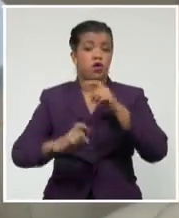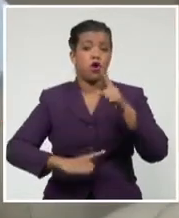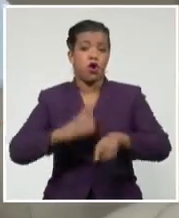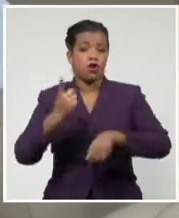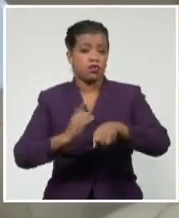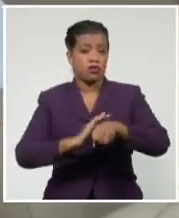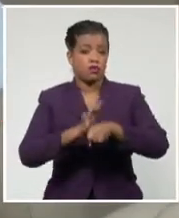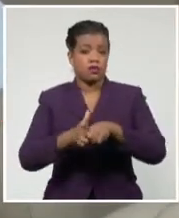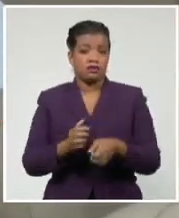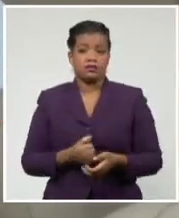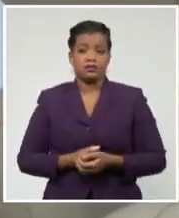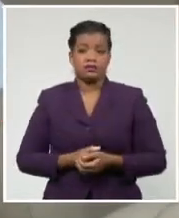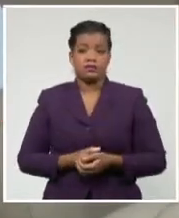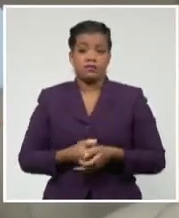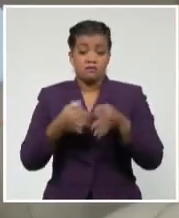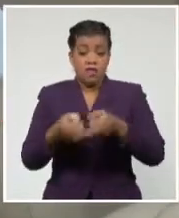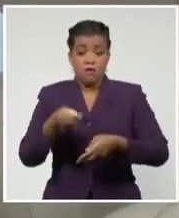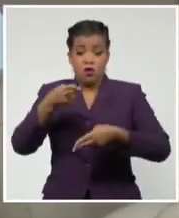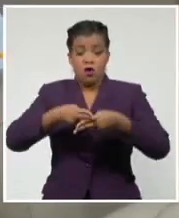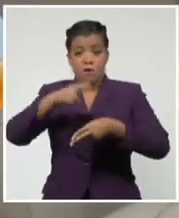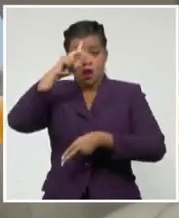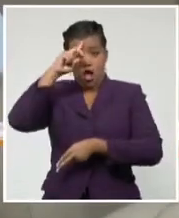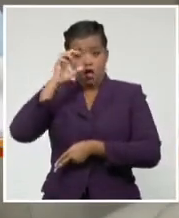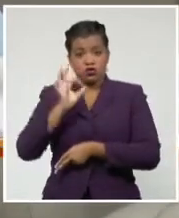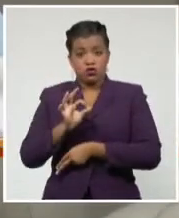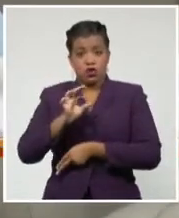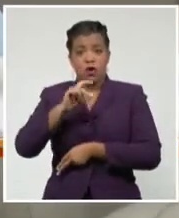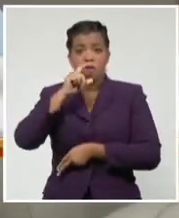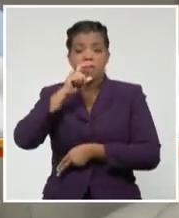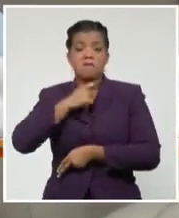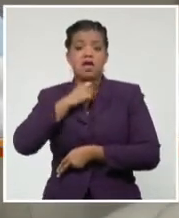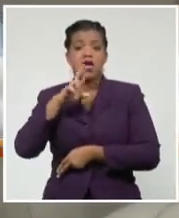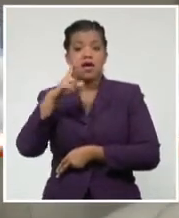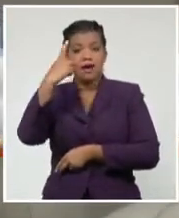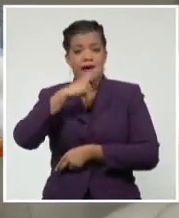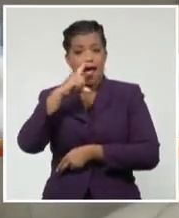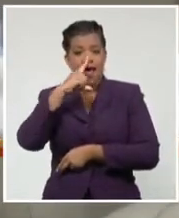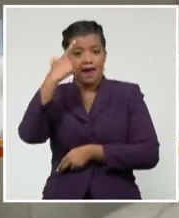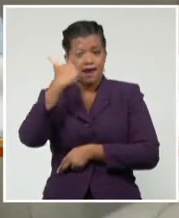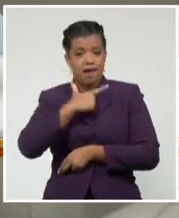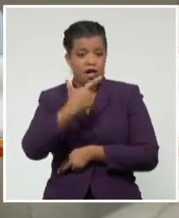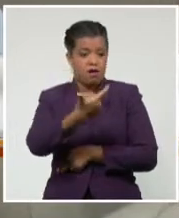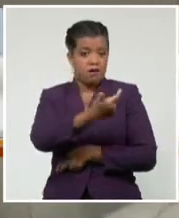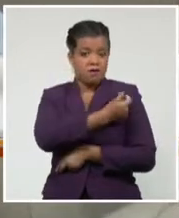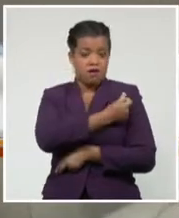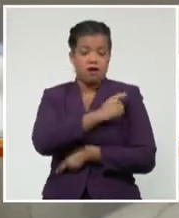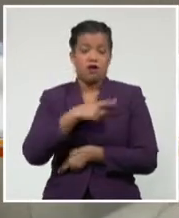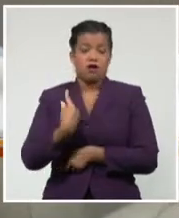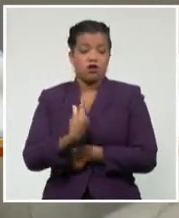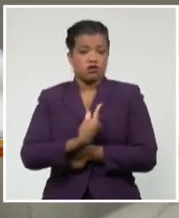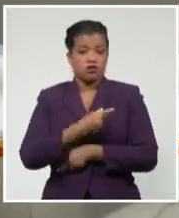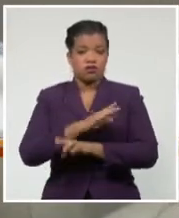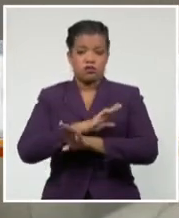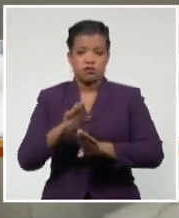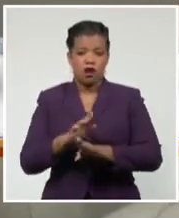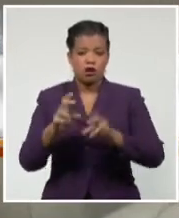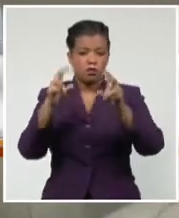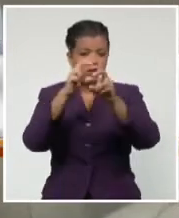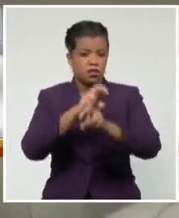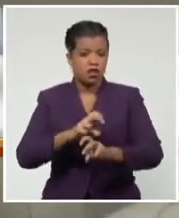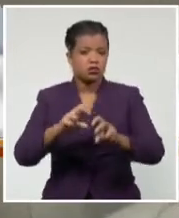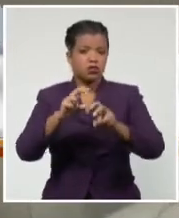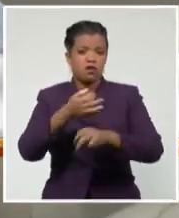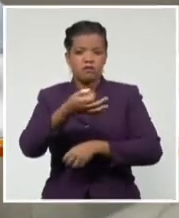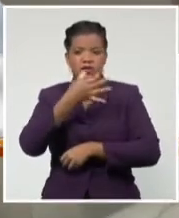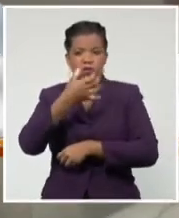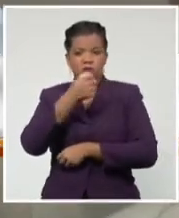02 está prácticamente concluida, nosotros hemos concluido todos los estudios farmacológicos, todos los estudios preclínicos, se